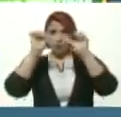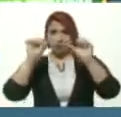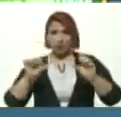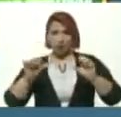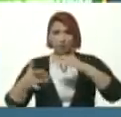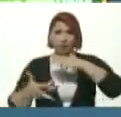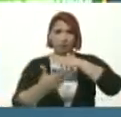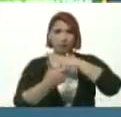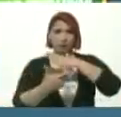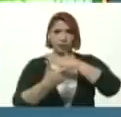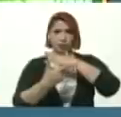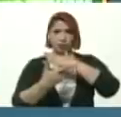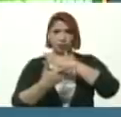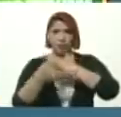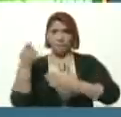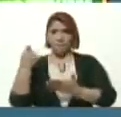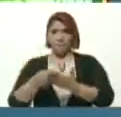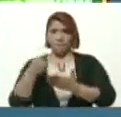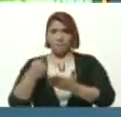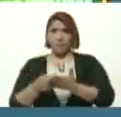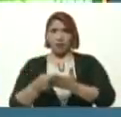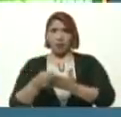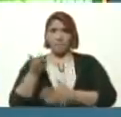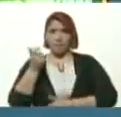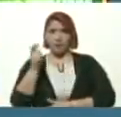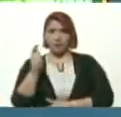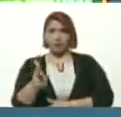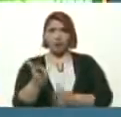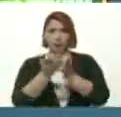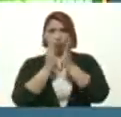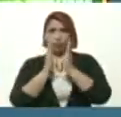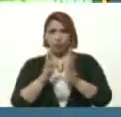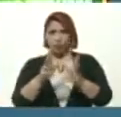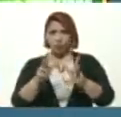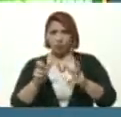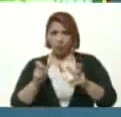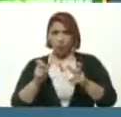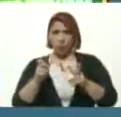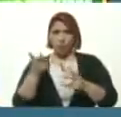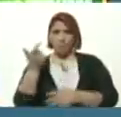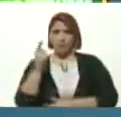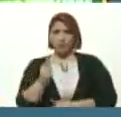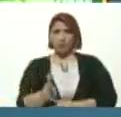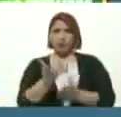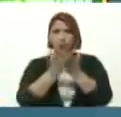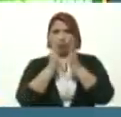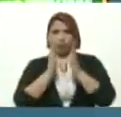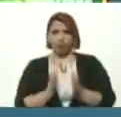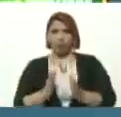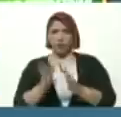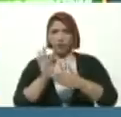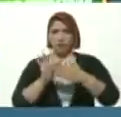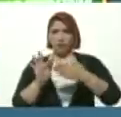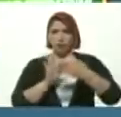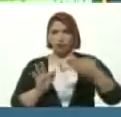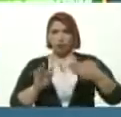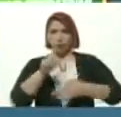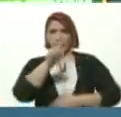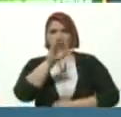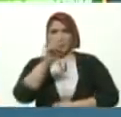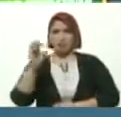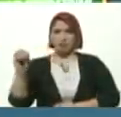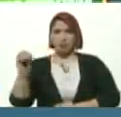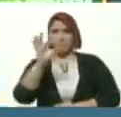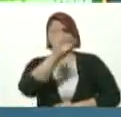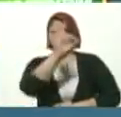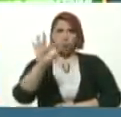De subsidio Del pasaje Estudiantil Y de cobro Del pasaje Estudiantil Funcione Cien Por ciento